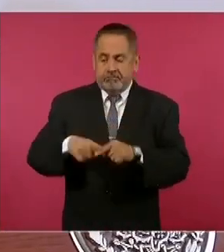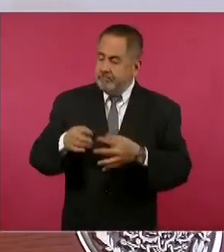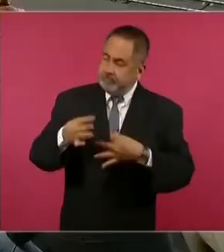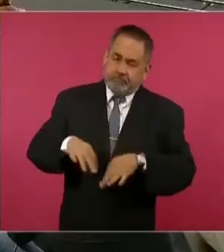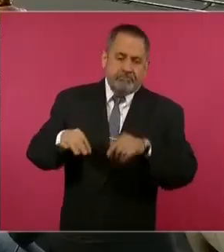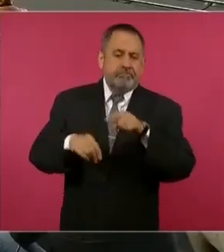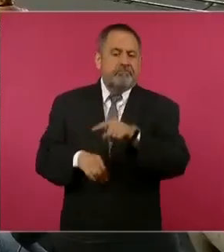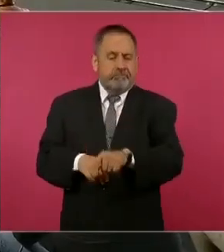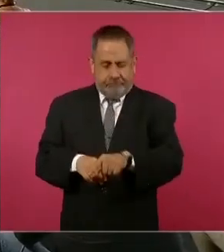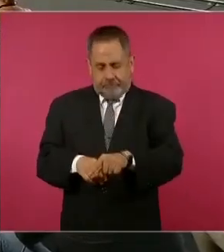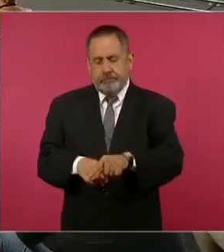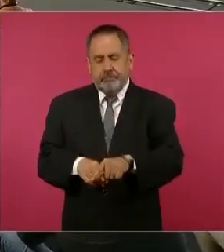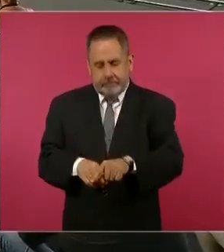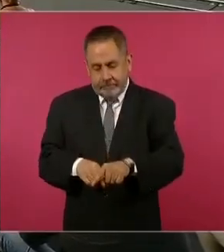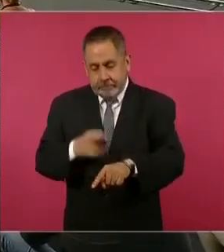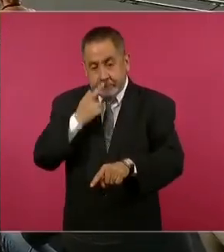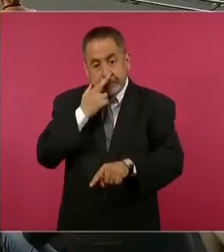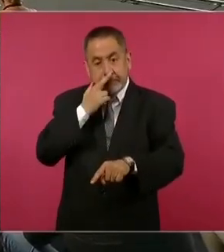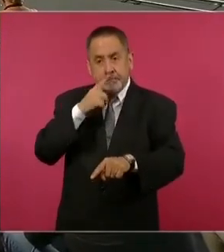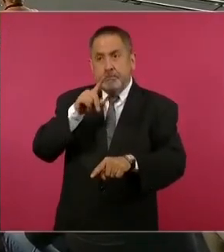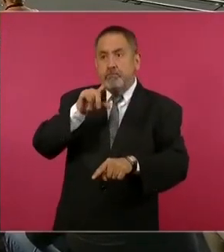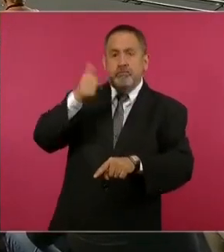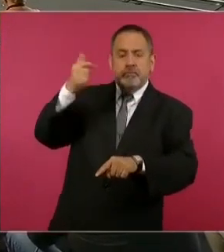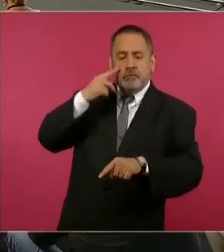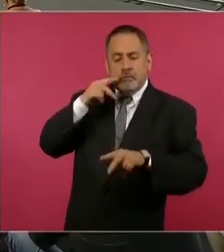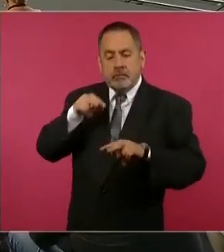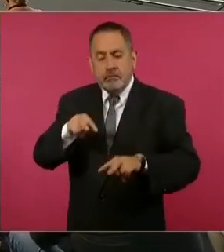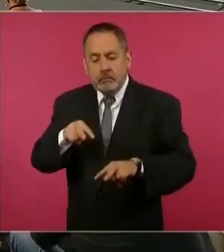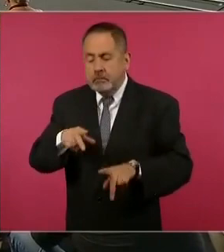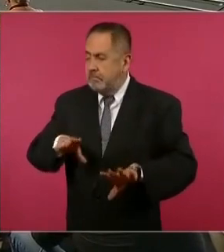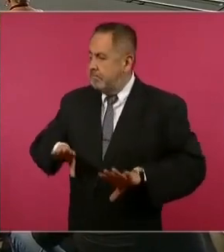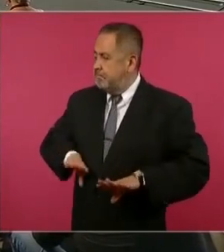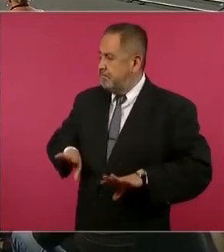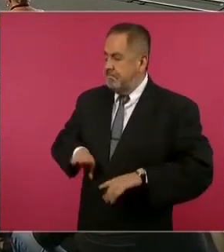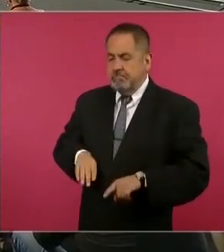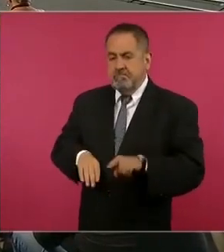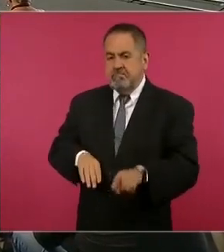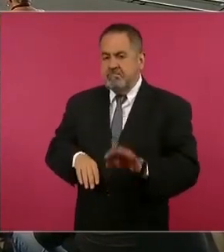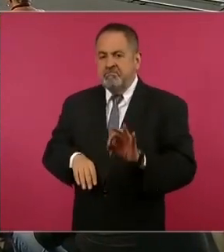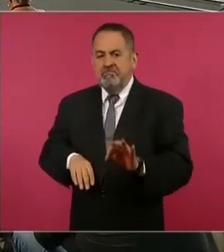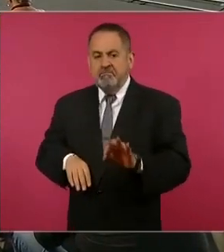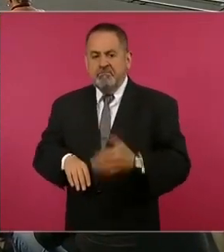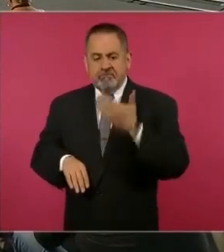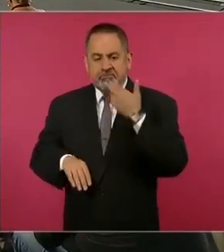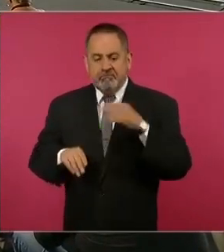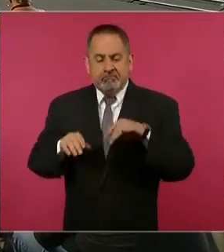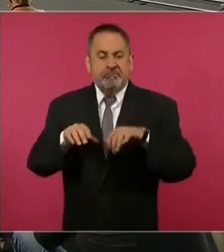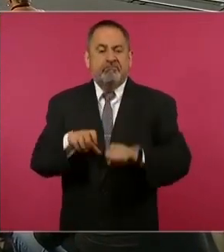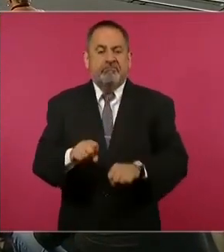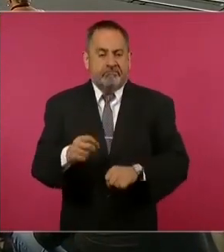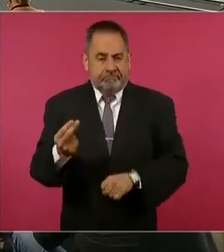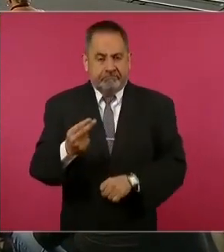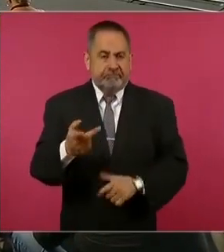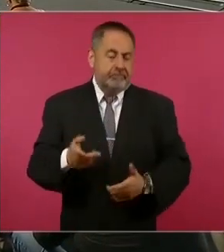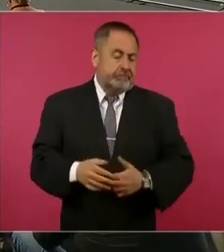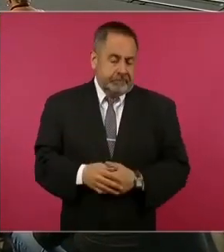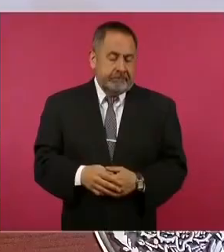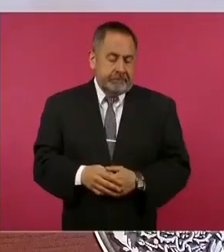más deseados. Gracias.